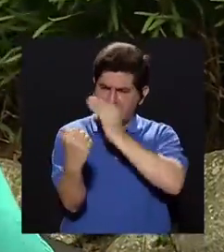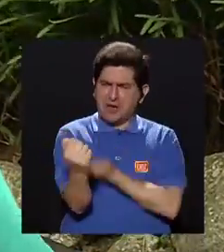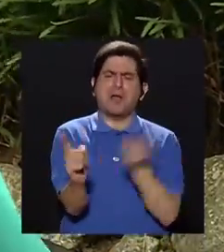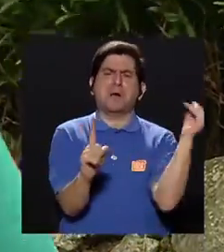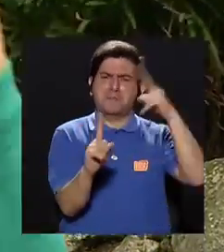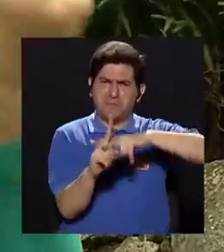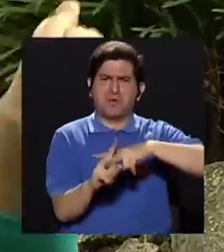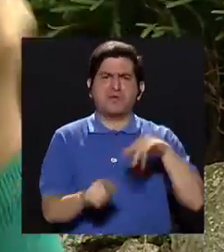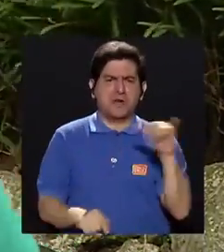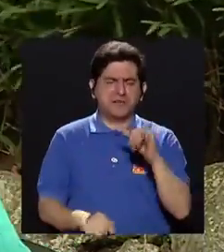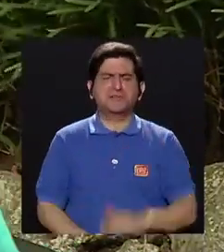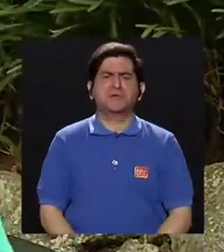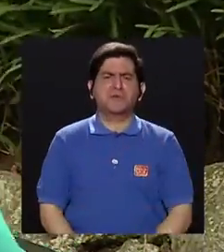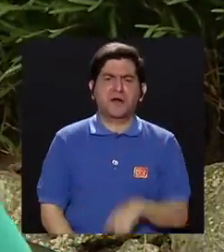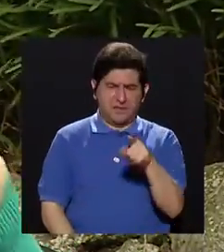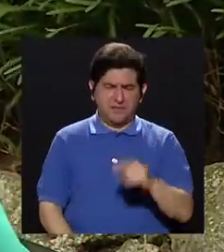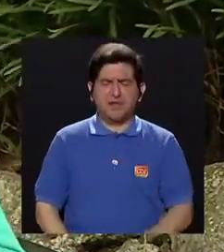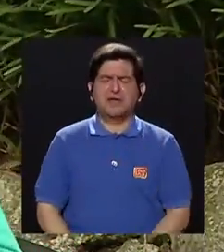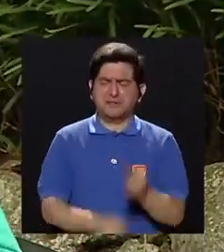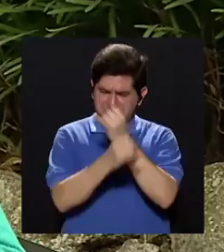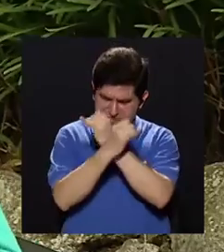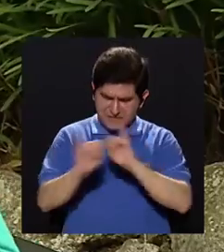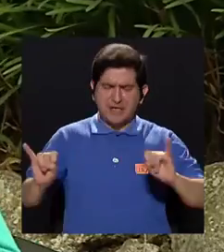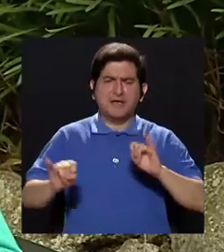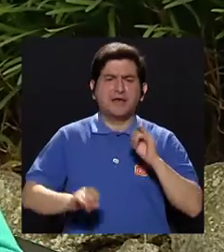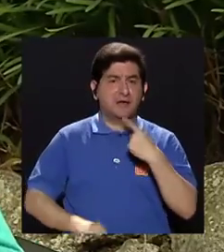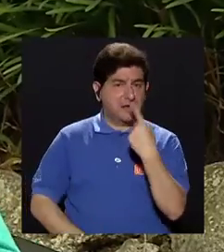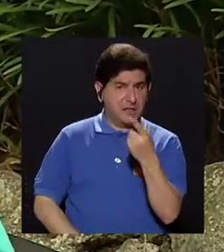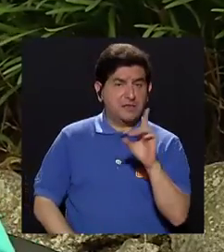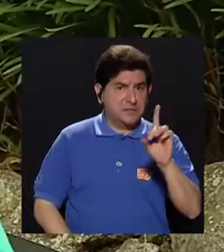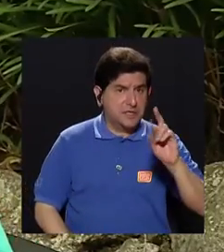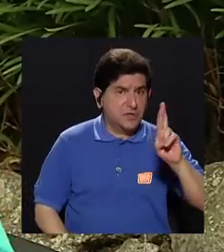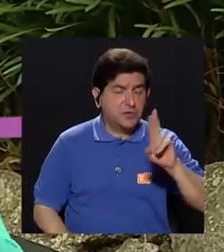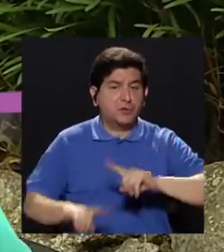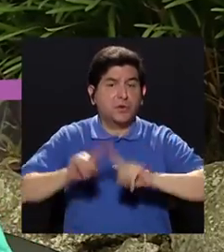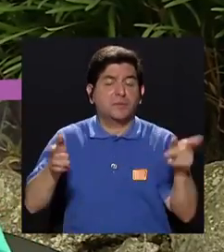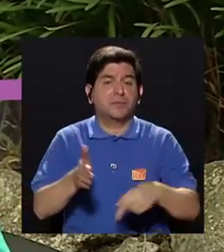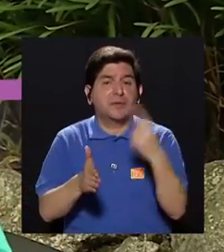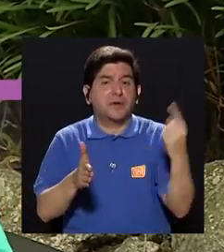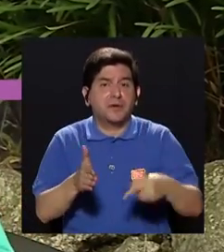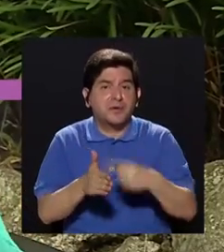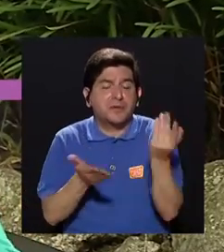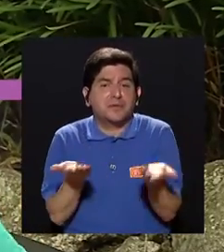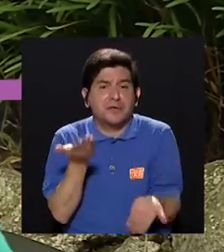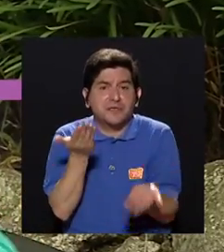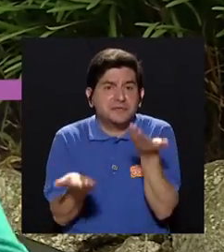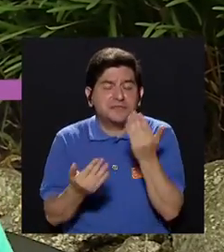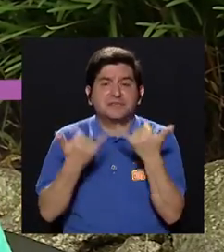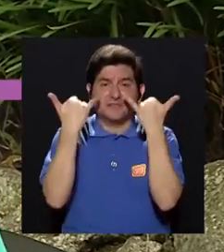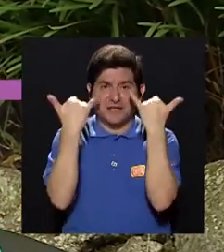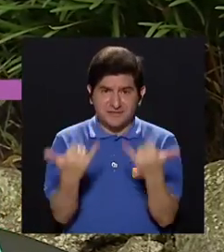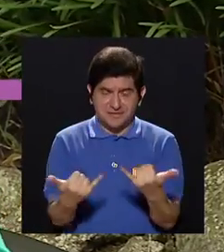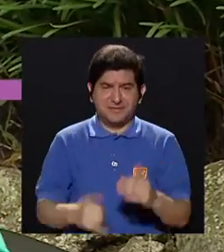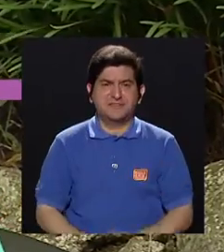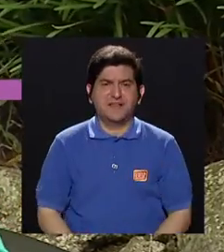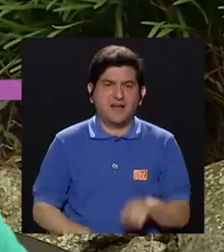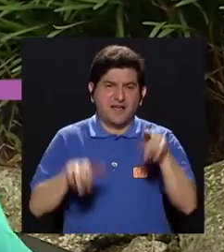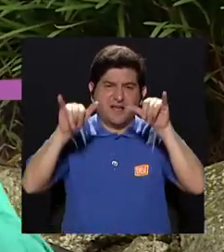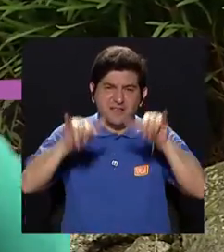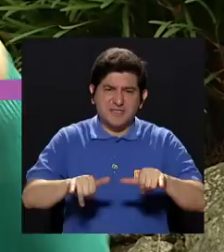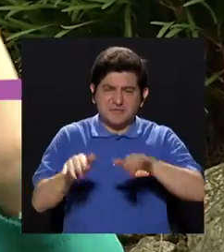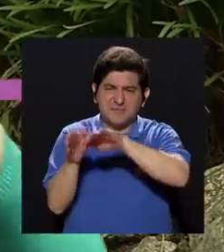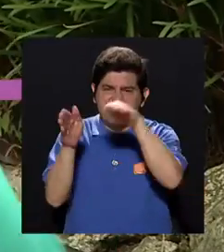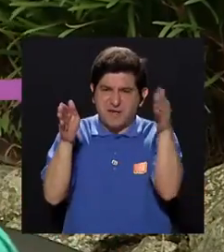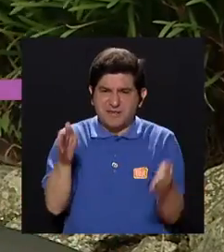mucho también de esta autonomía, como usted muy bien señala, doctor, pero a veces suele pasar que ya cuando caen en cama o demás,